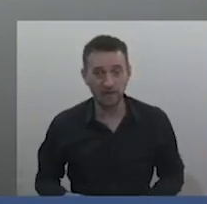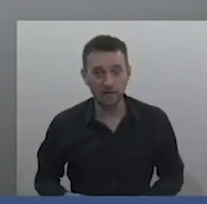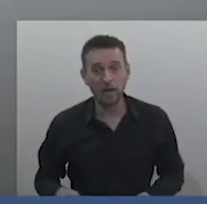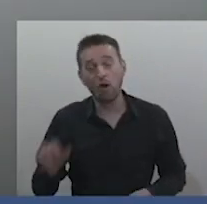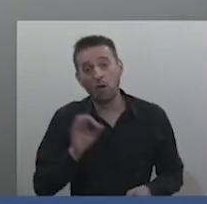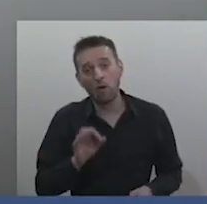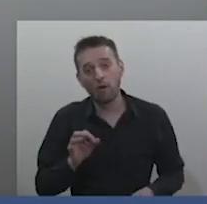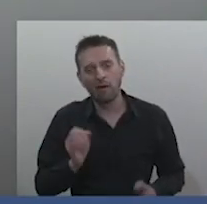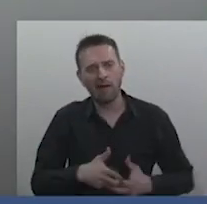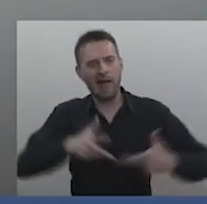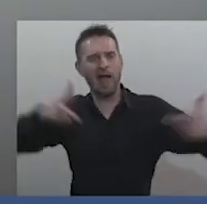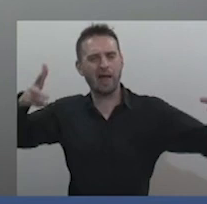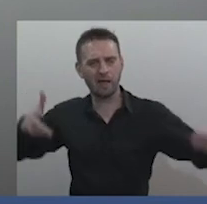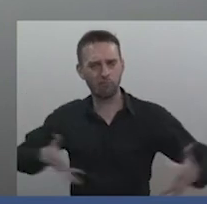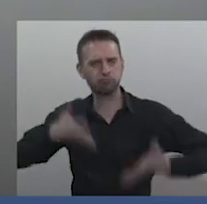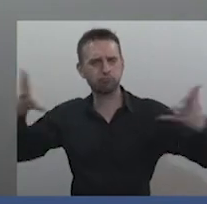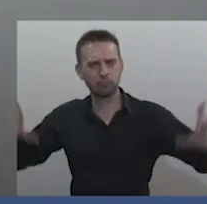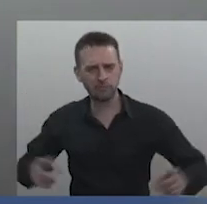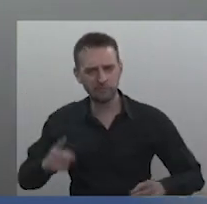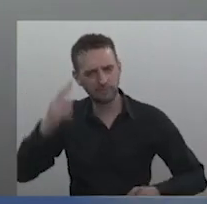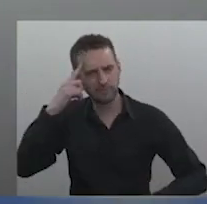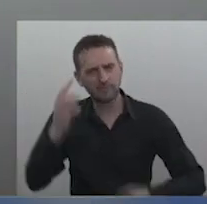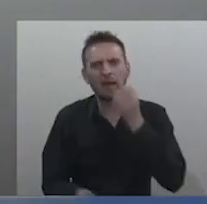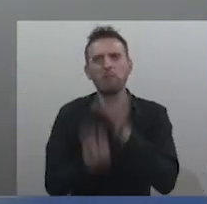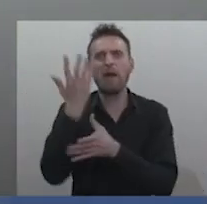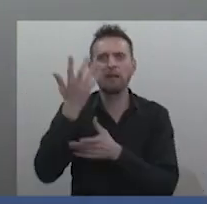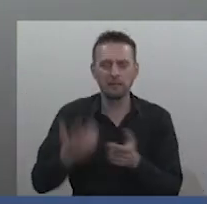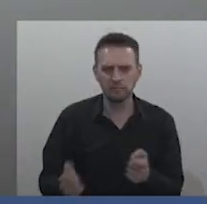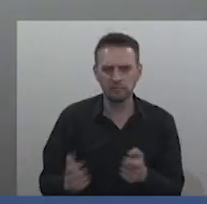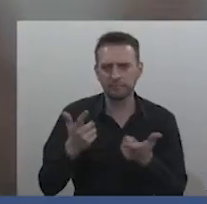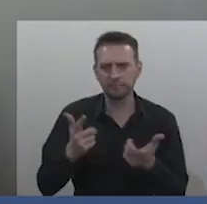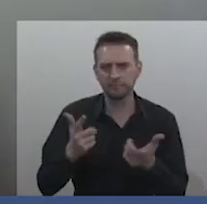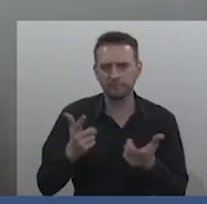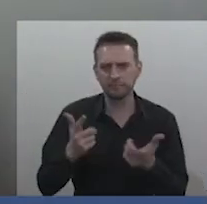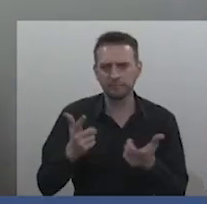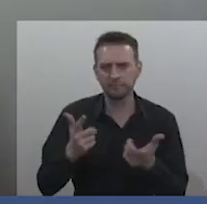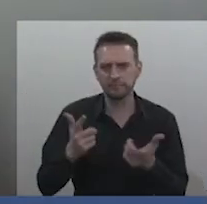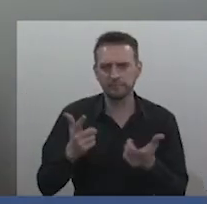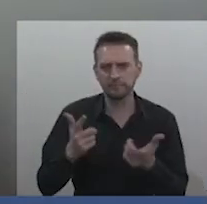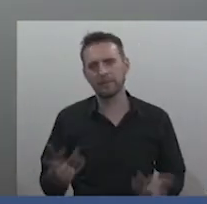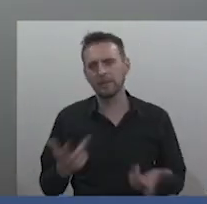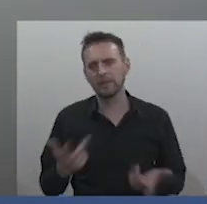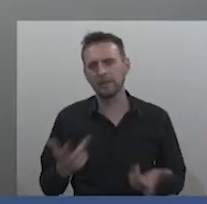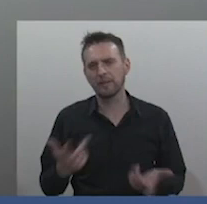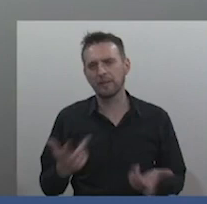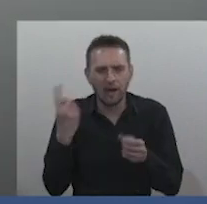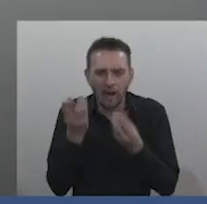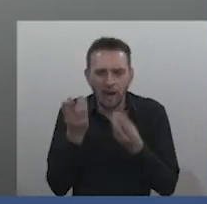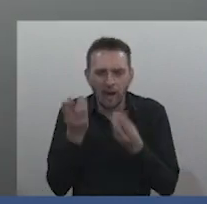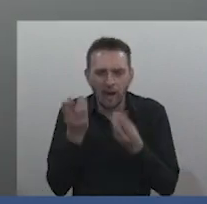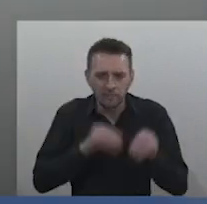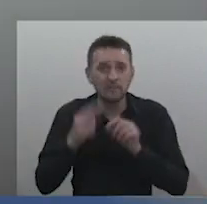No agranden. No busquen, no inventen un elefante en una manada de elefantes. Miren,